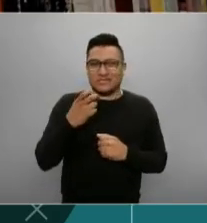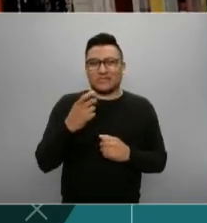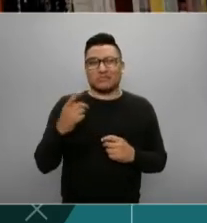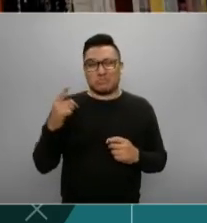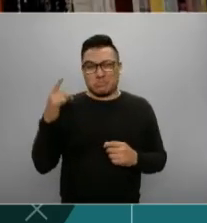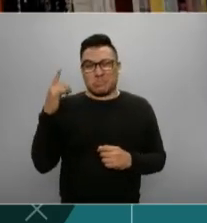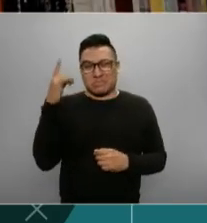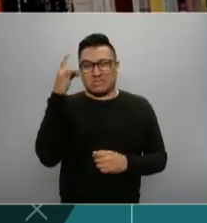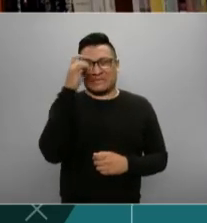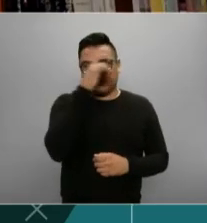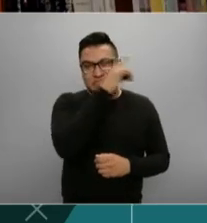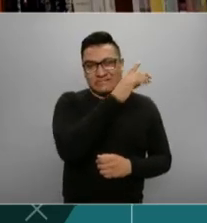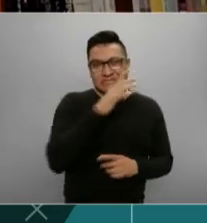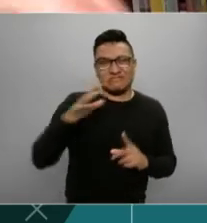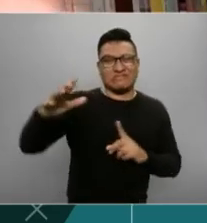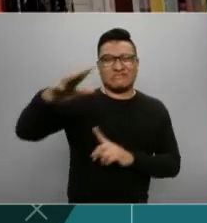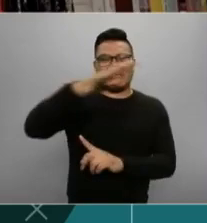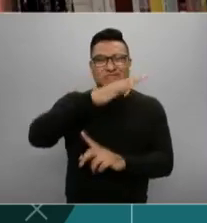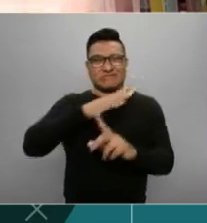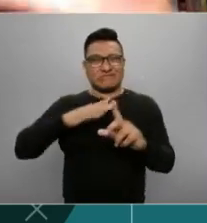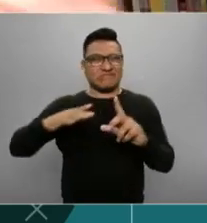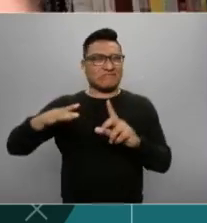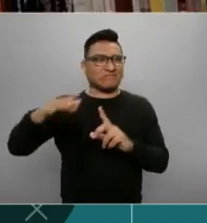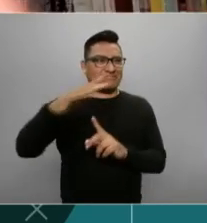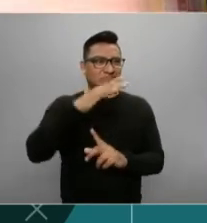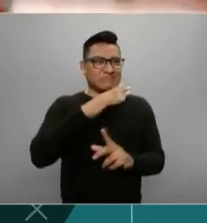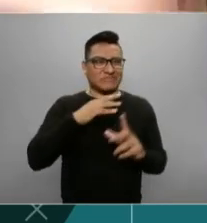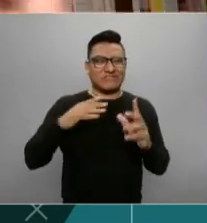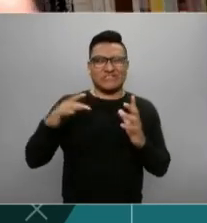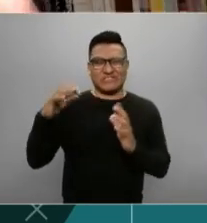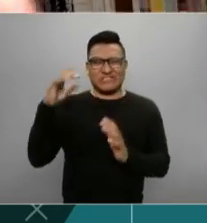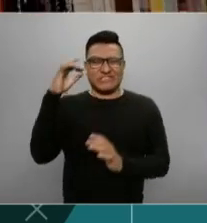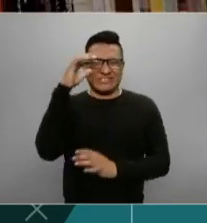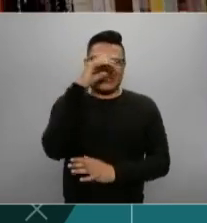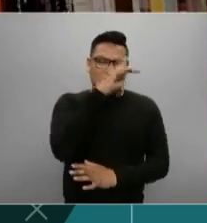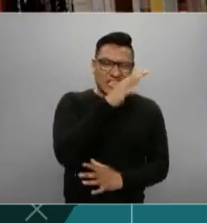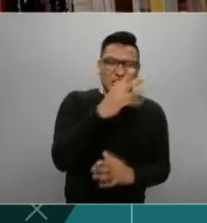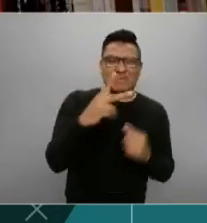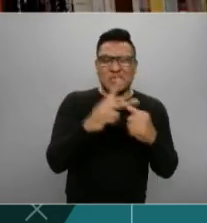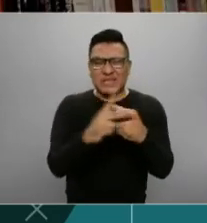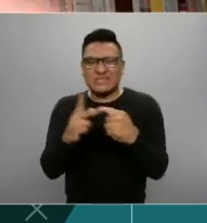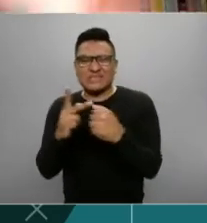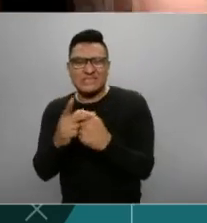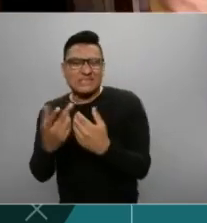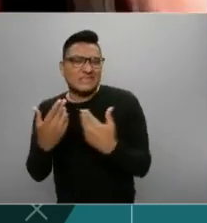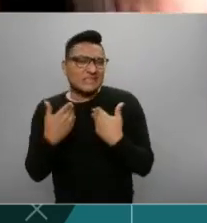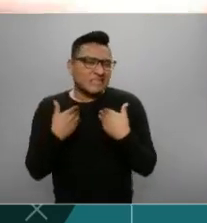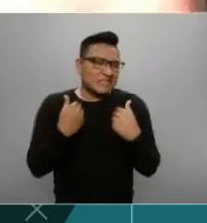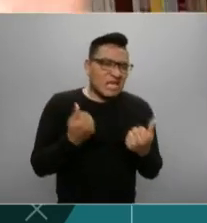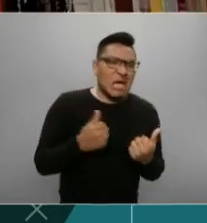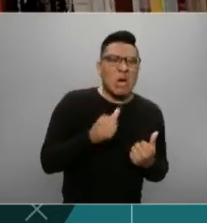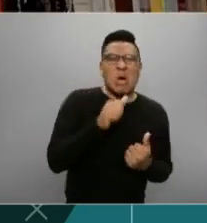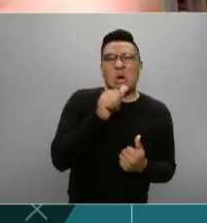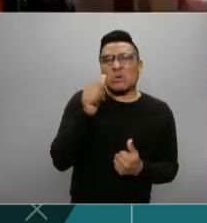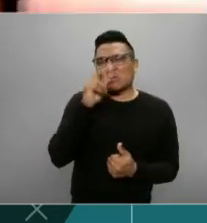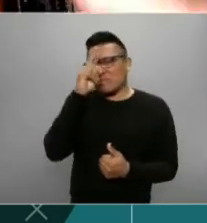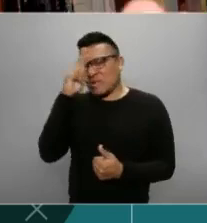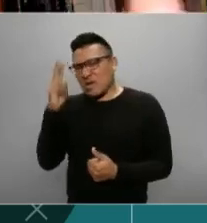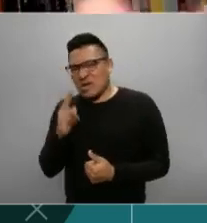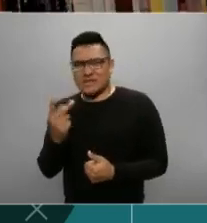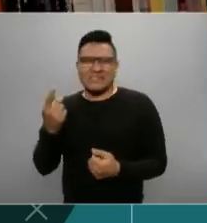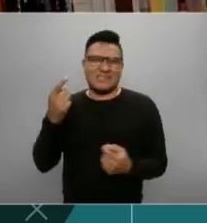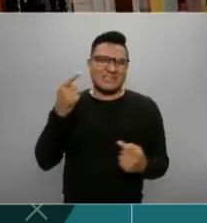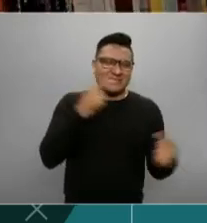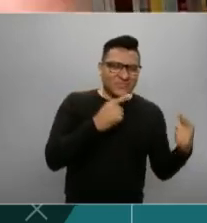caos, en medio de esta pandemia, los países tratando de lidiar lo mejor que pueden, unos mejor, otros peor, con una